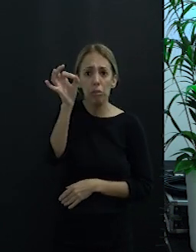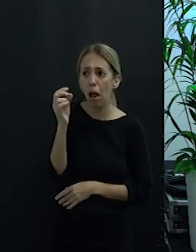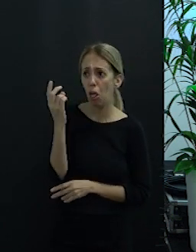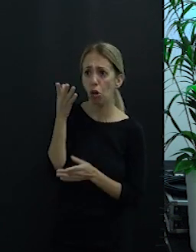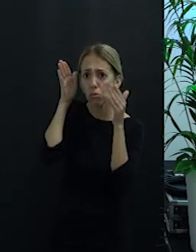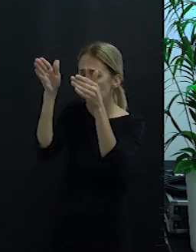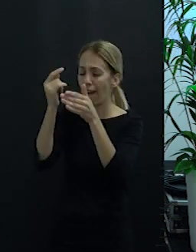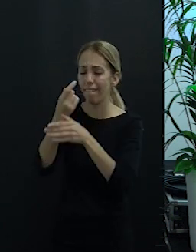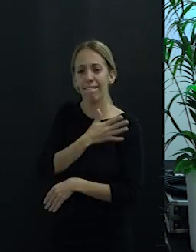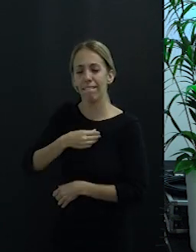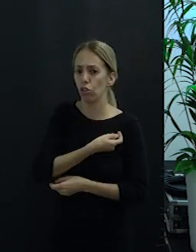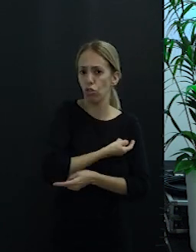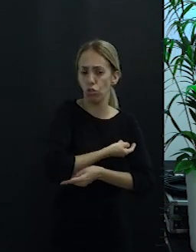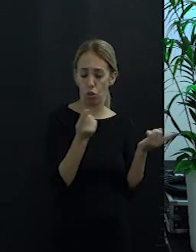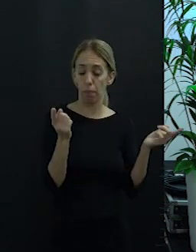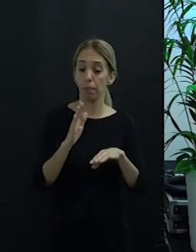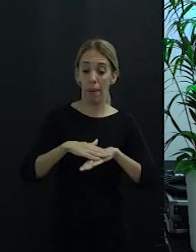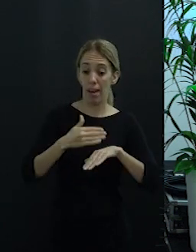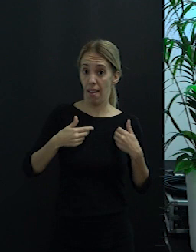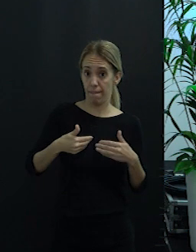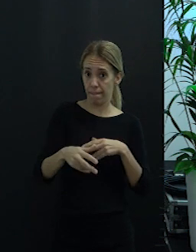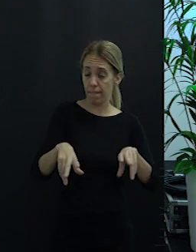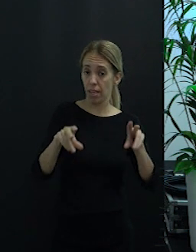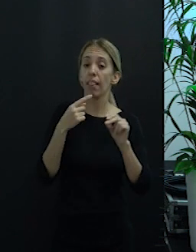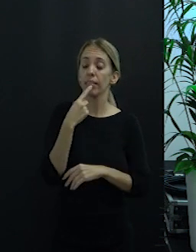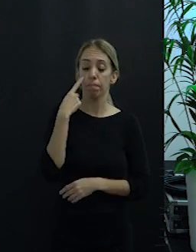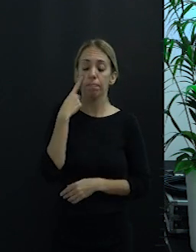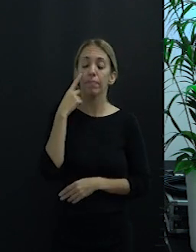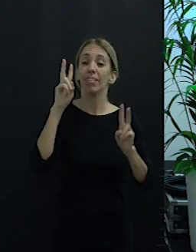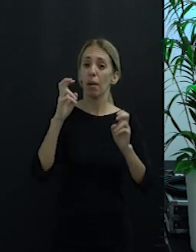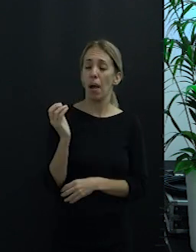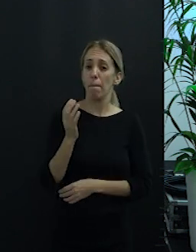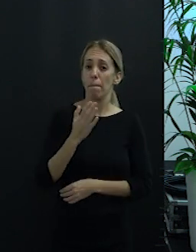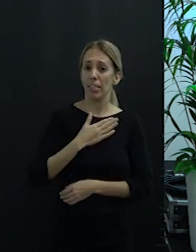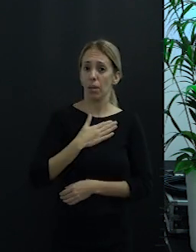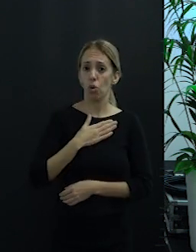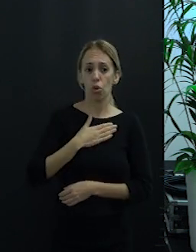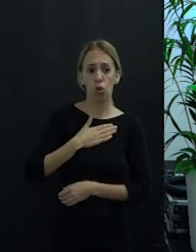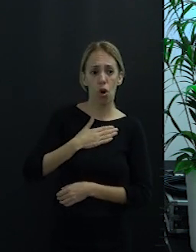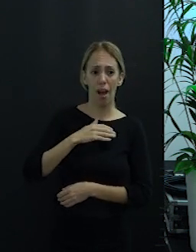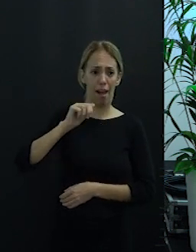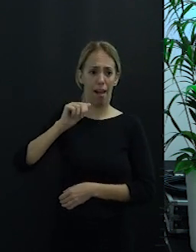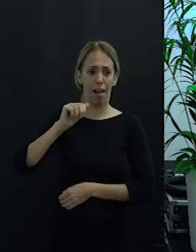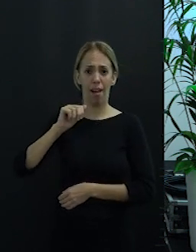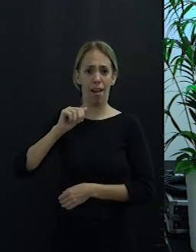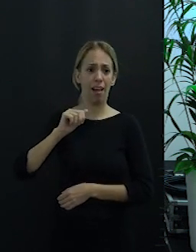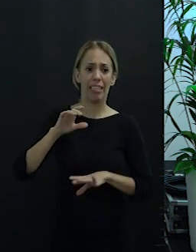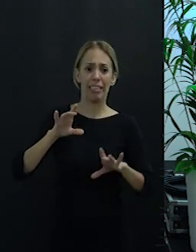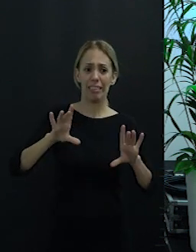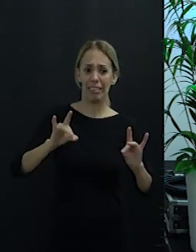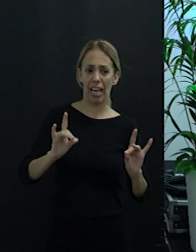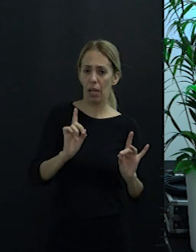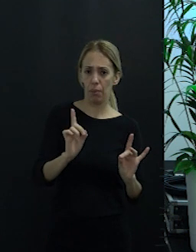Para finalizar, decirles que el patrimonio tangible que hemos hoy hablado y el patrimonio intangible,